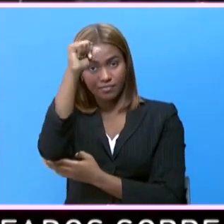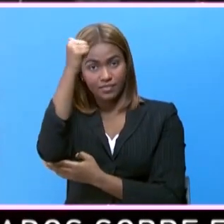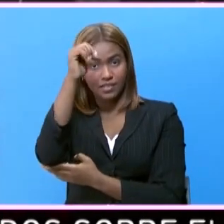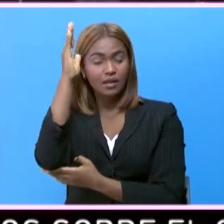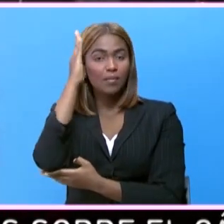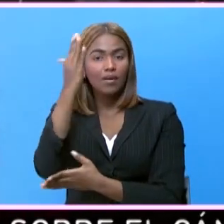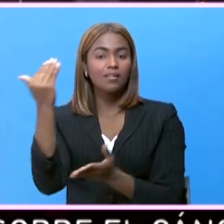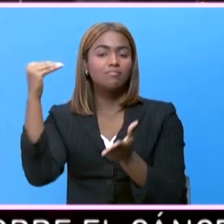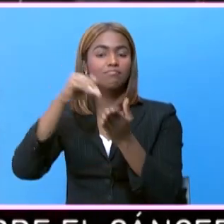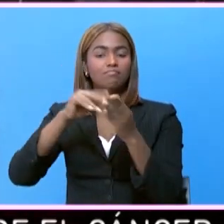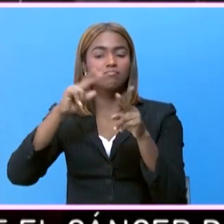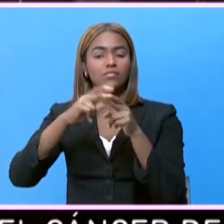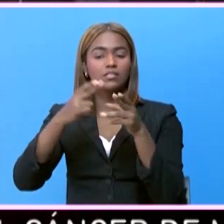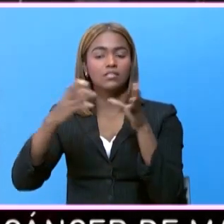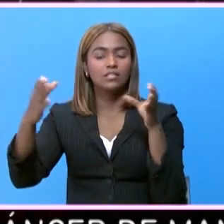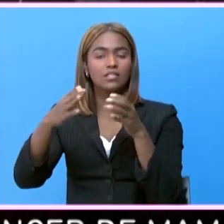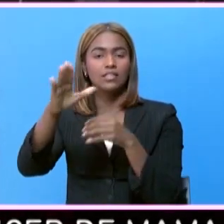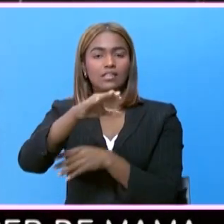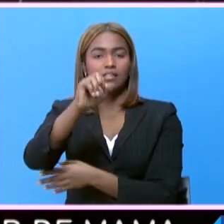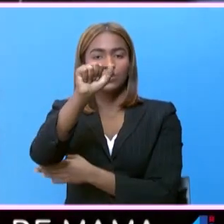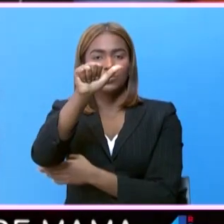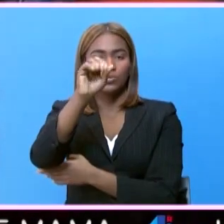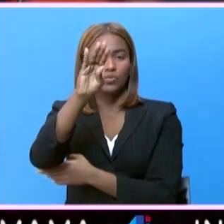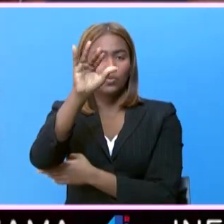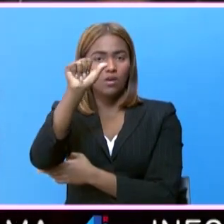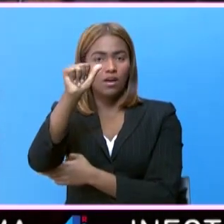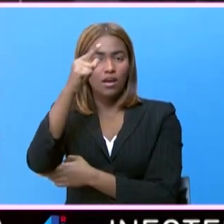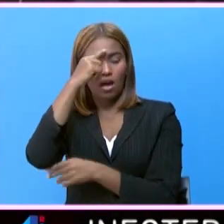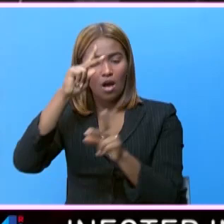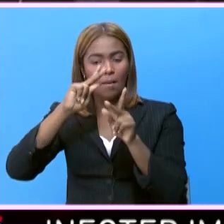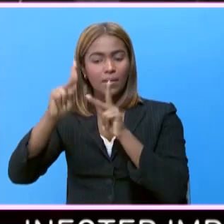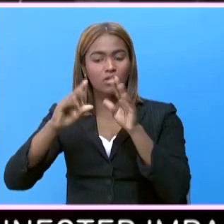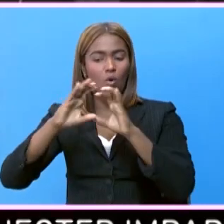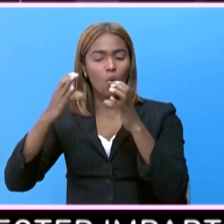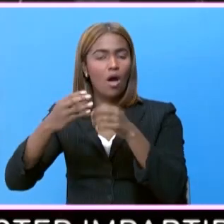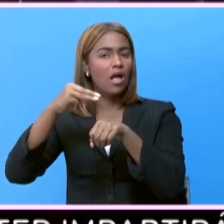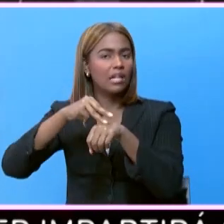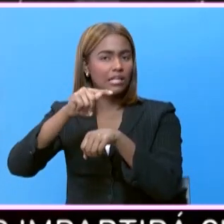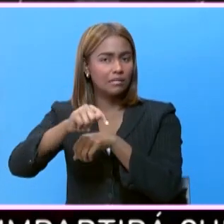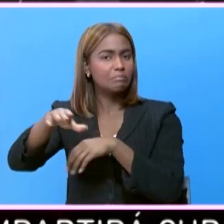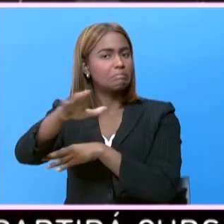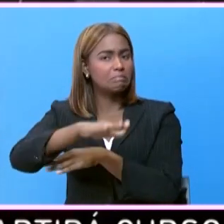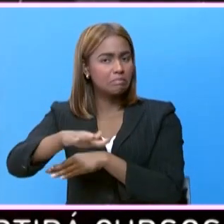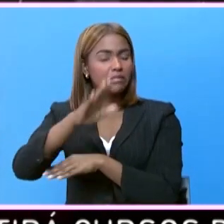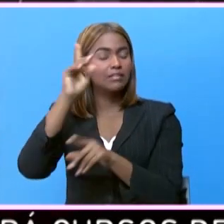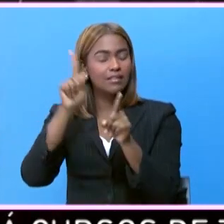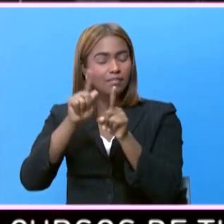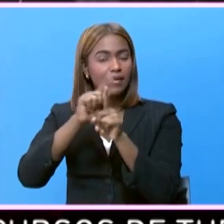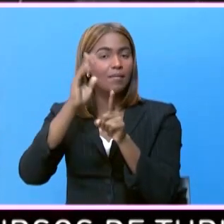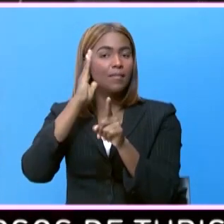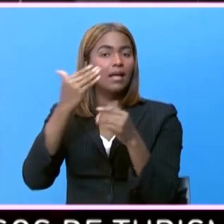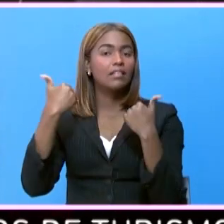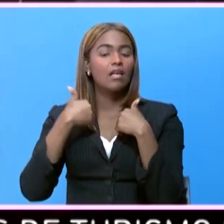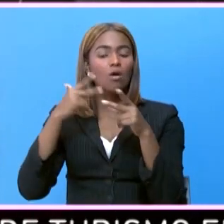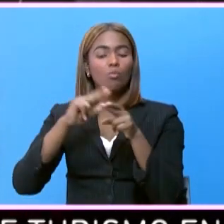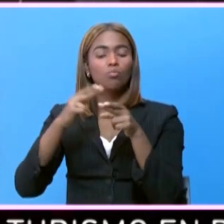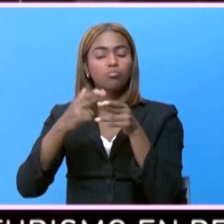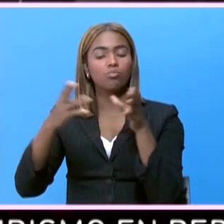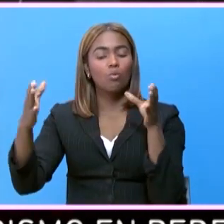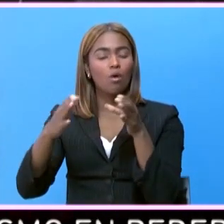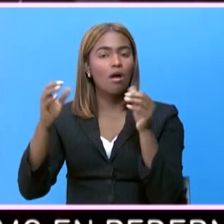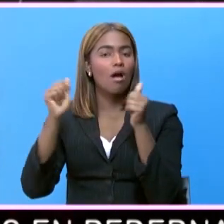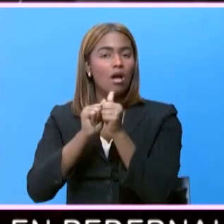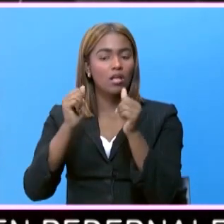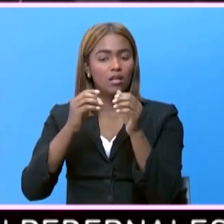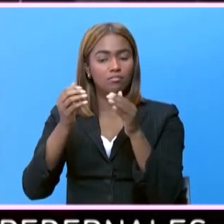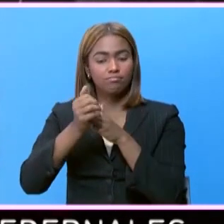se va a reunir en Susúa con el clúster turístico. De allí también sostendrá una reunión con